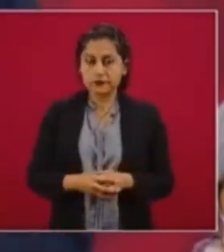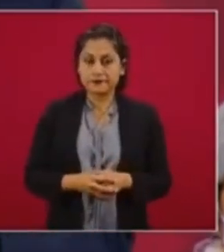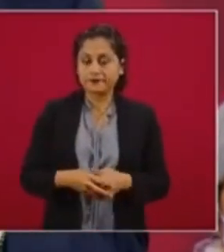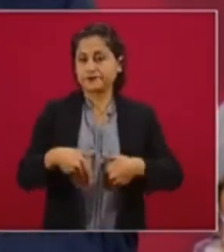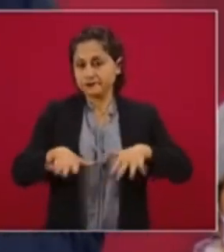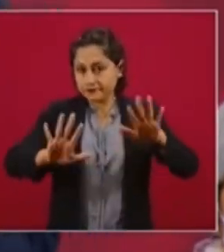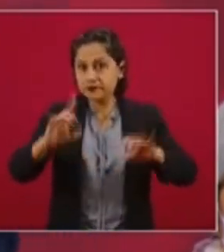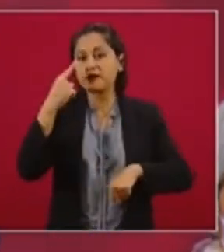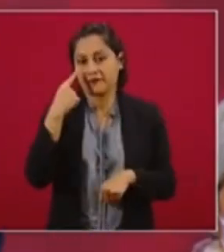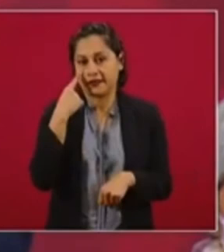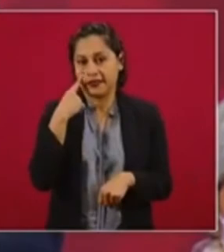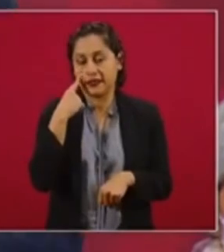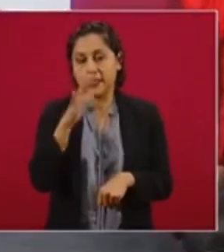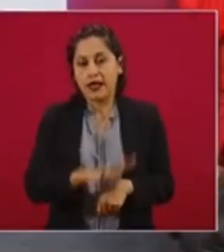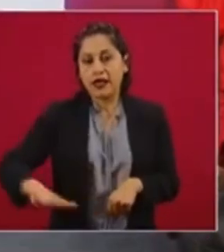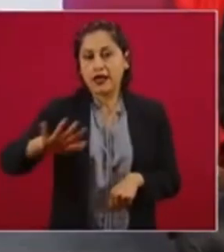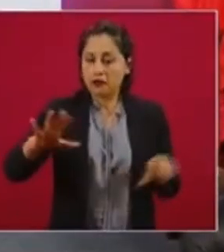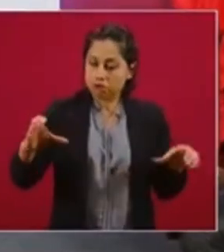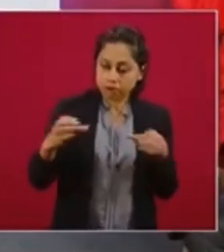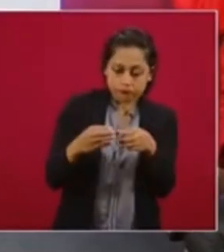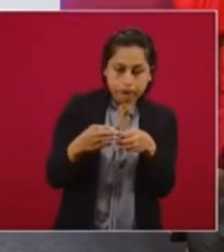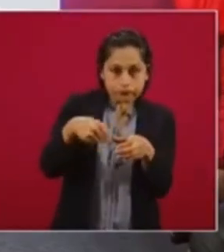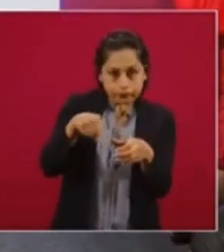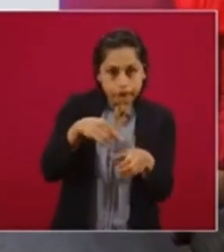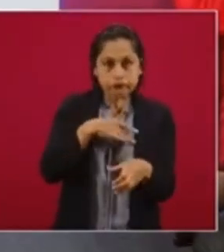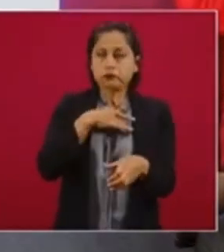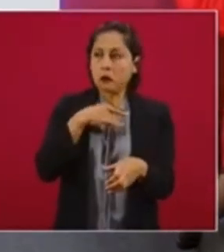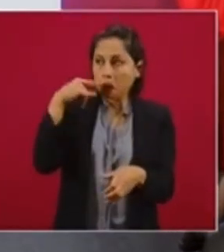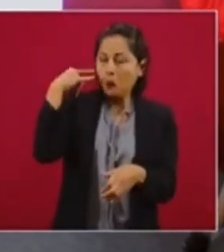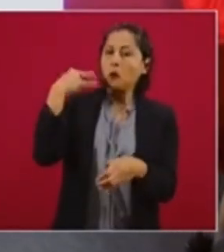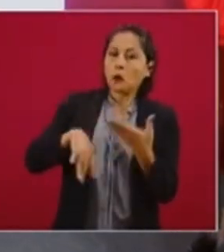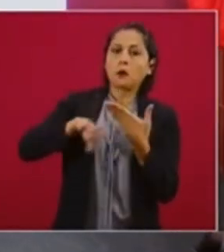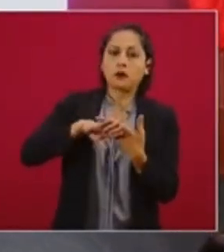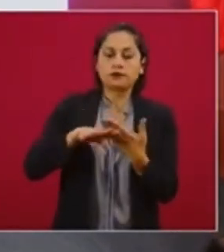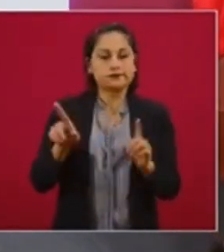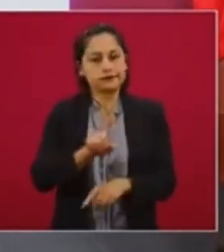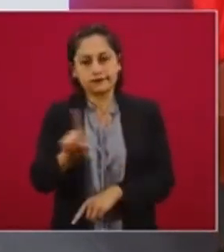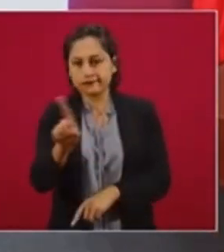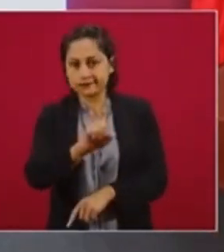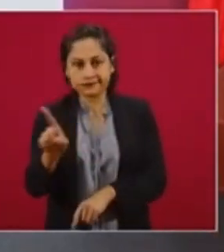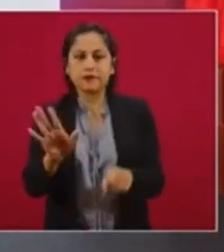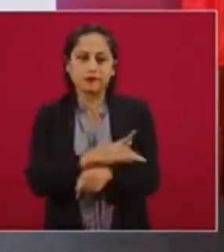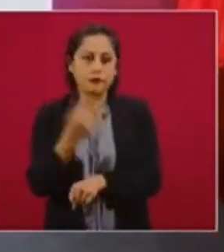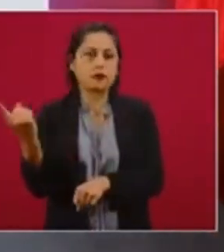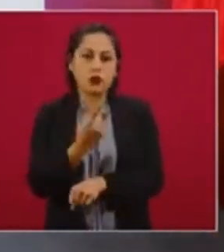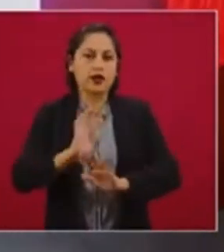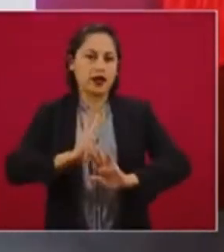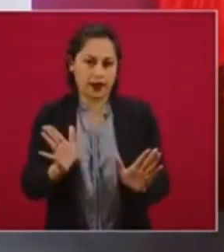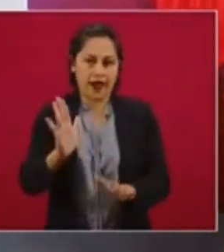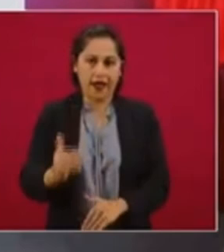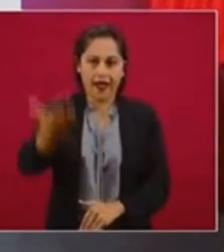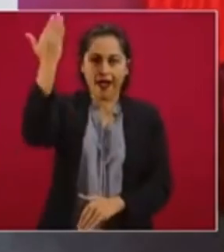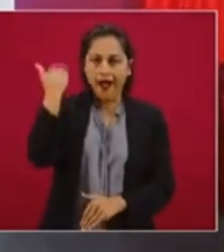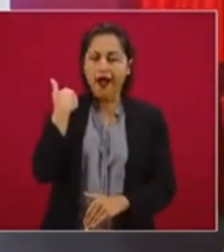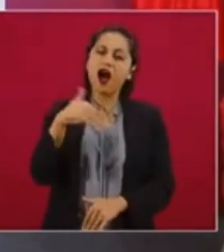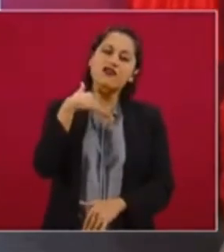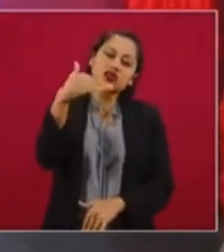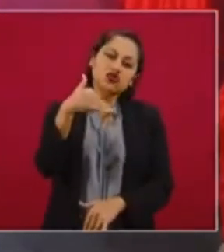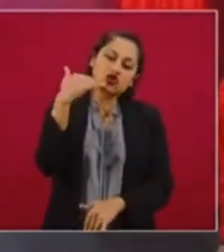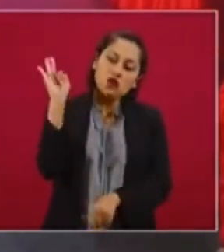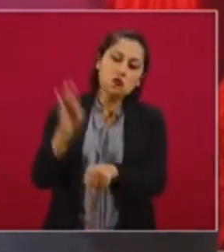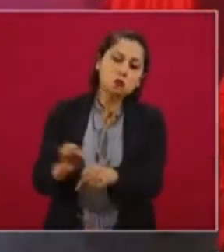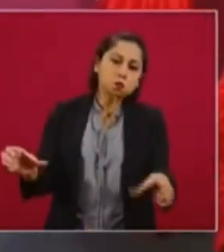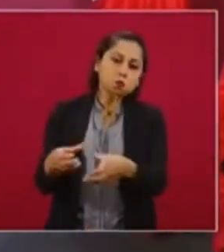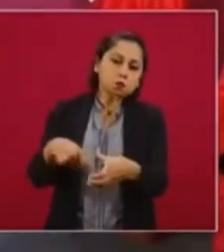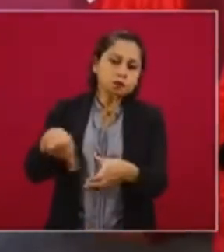no minorías que se sienten afectadas porque ya no se mantiene la misma política de corrupción y de privilegios ya no es el cuarto